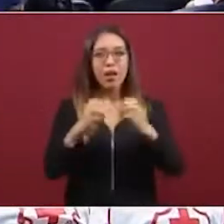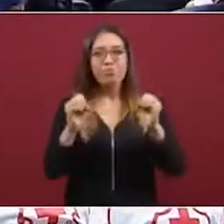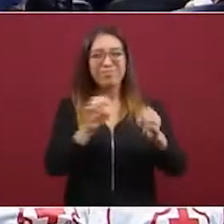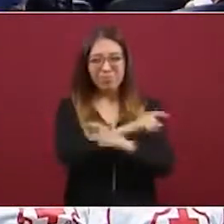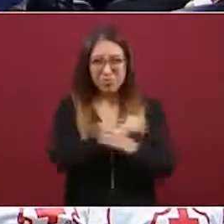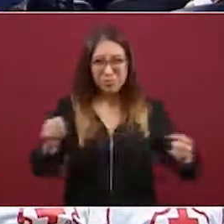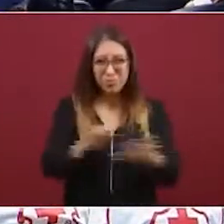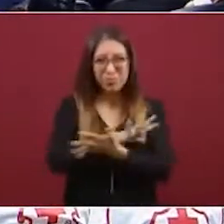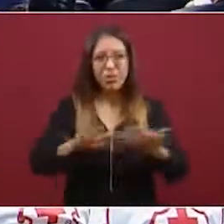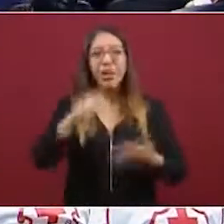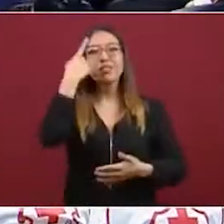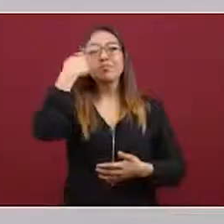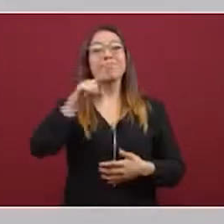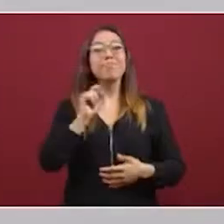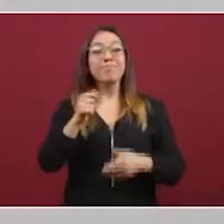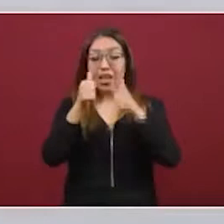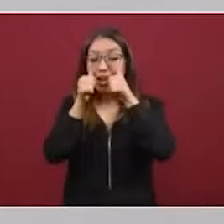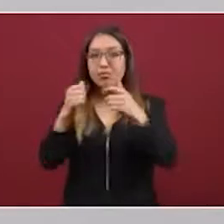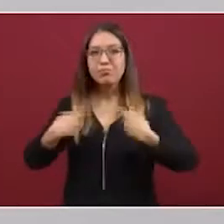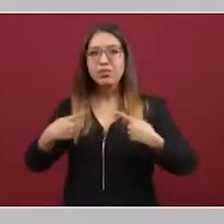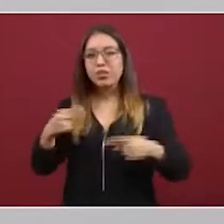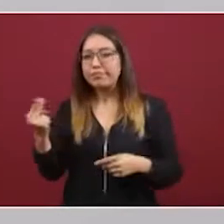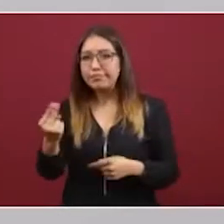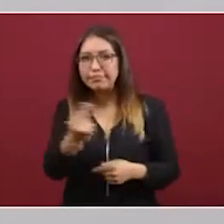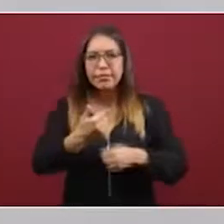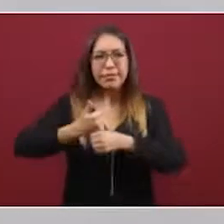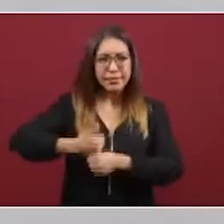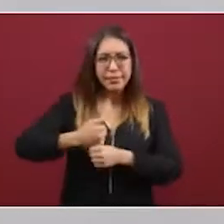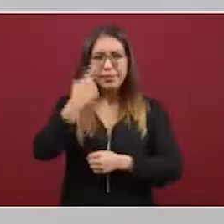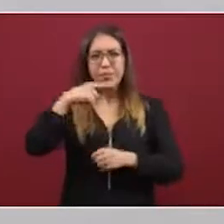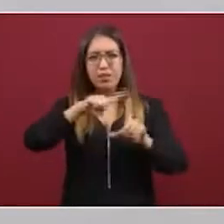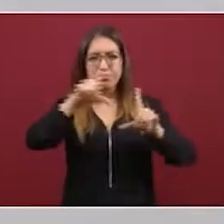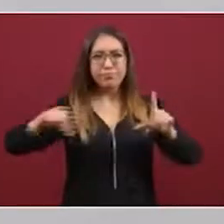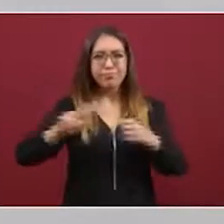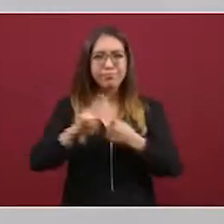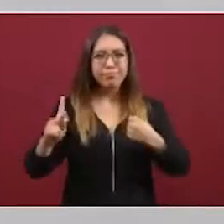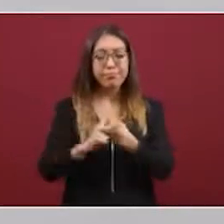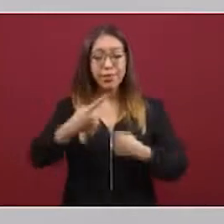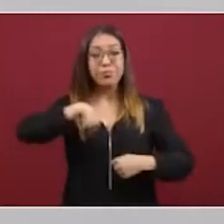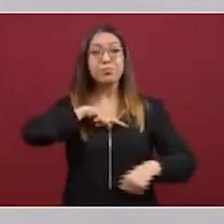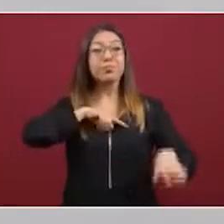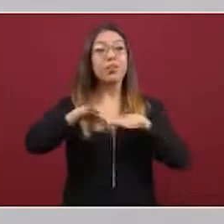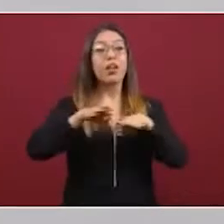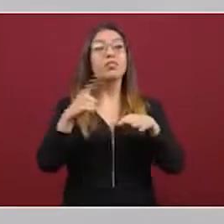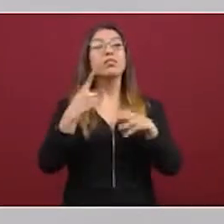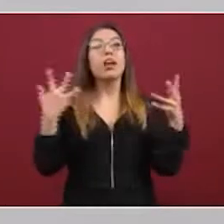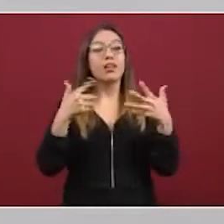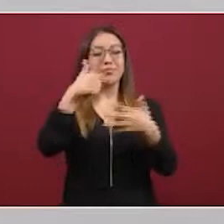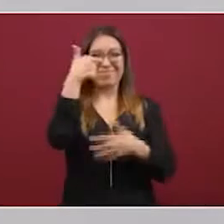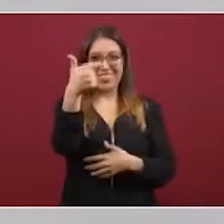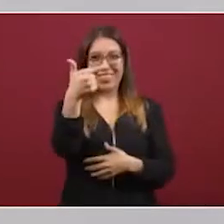todo en la atención a la población vulnerable en todo el país. Nuestra labor se rige bajo siete